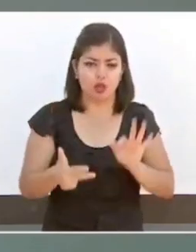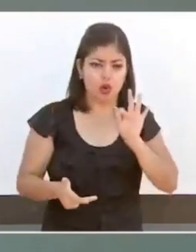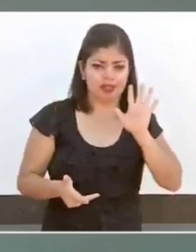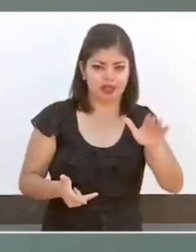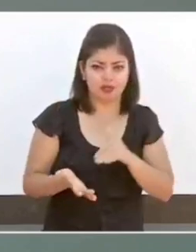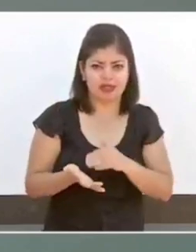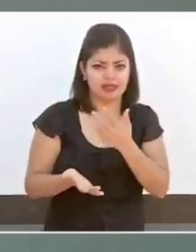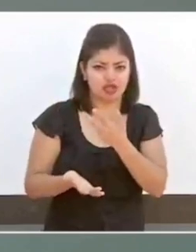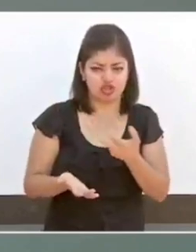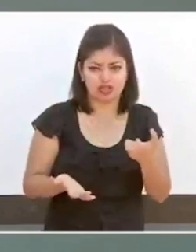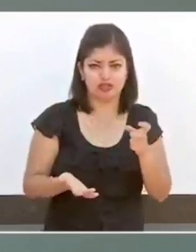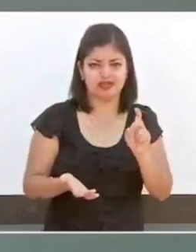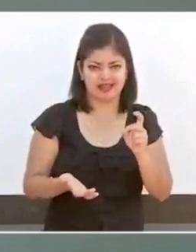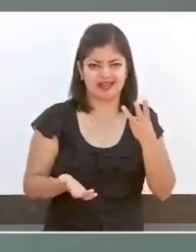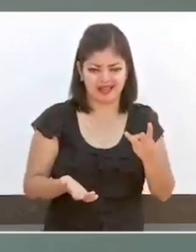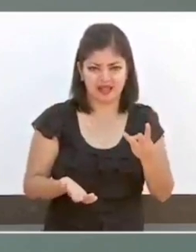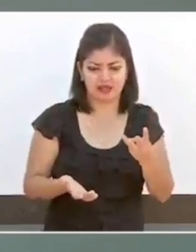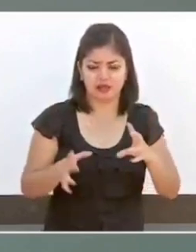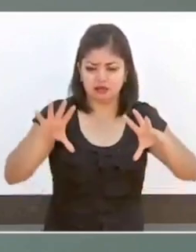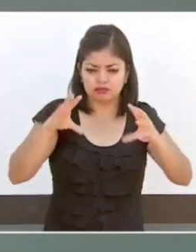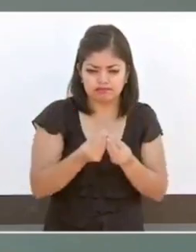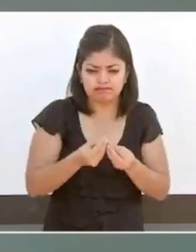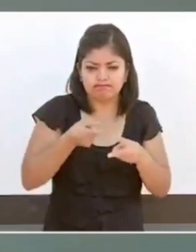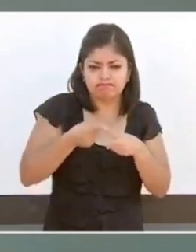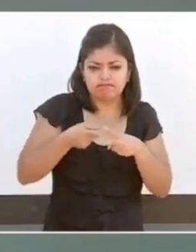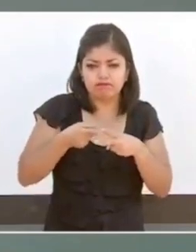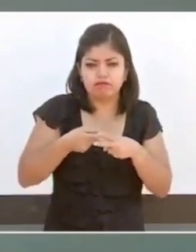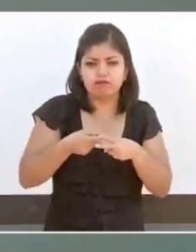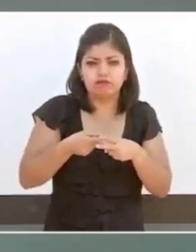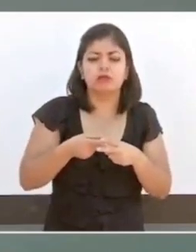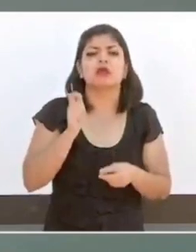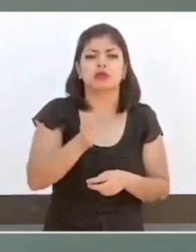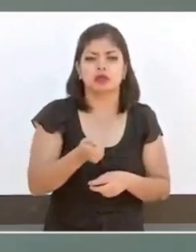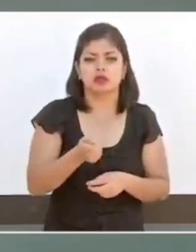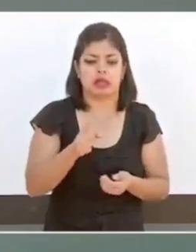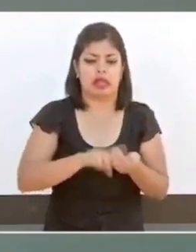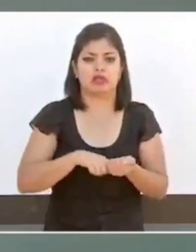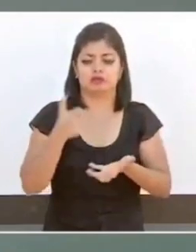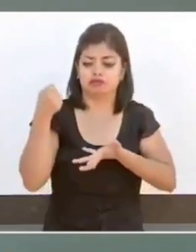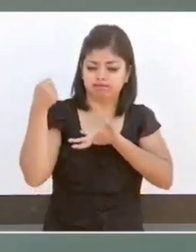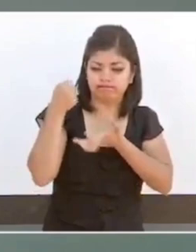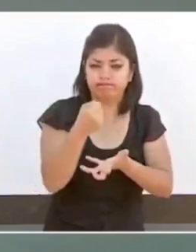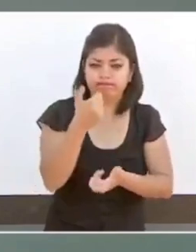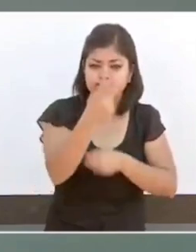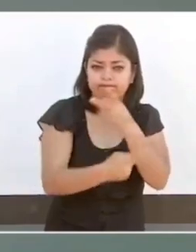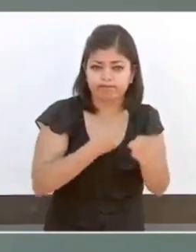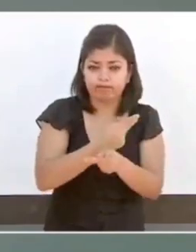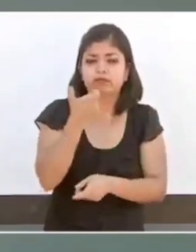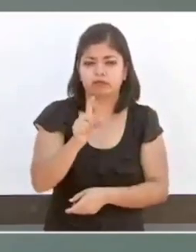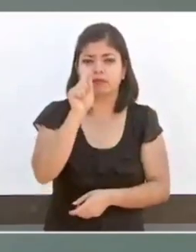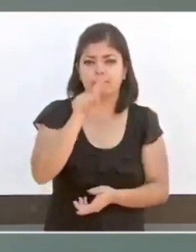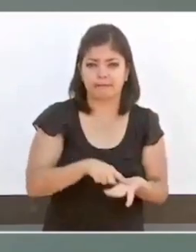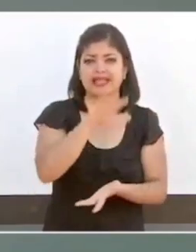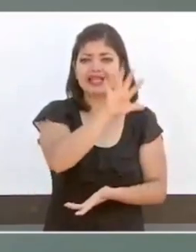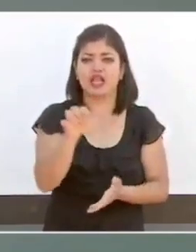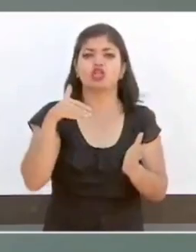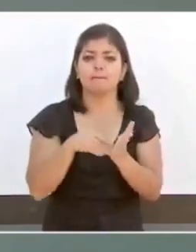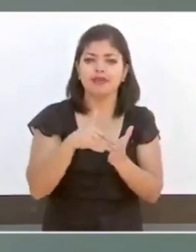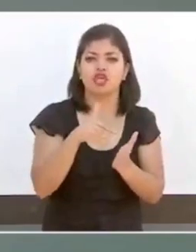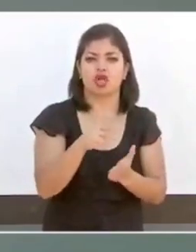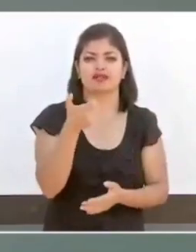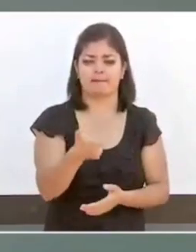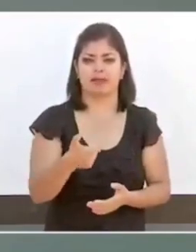.683 créditos, estamos hablando de una inversión en créditos de 1.500 millones de pesos.